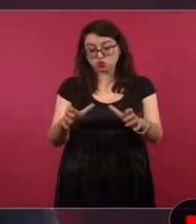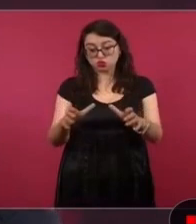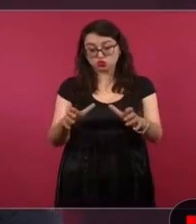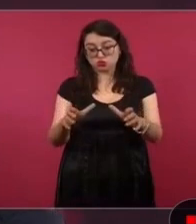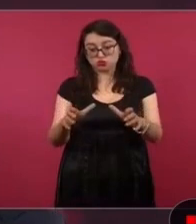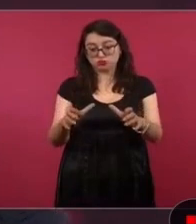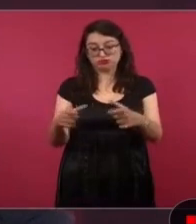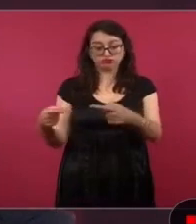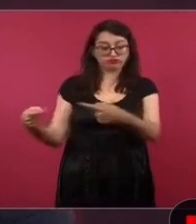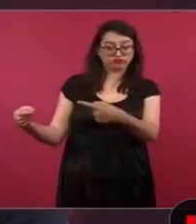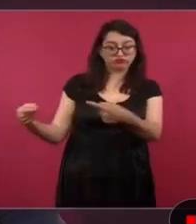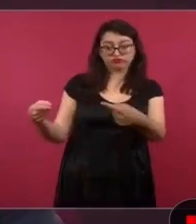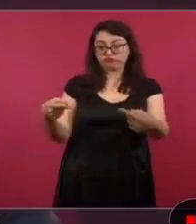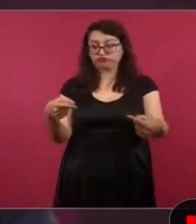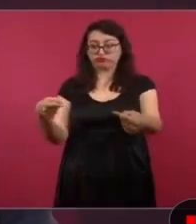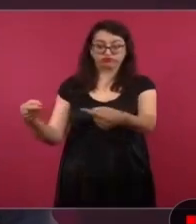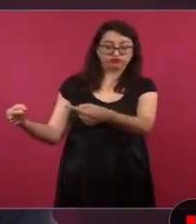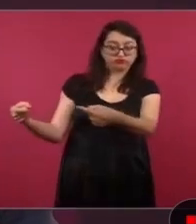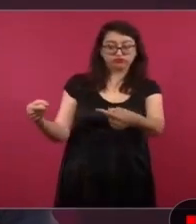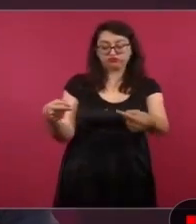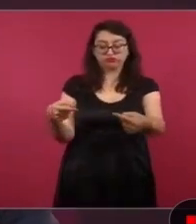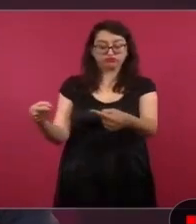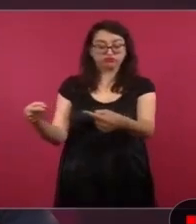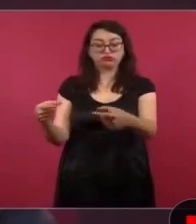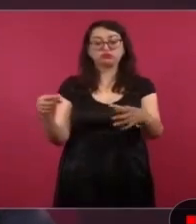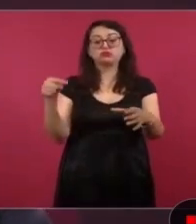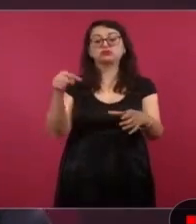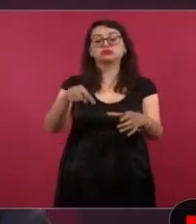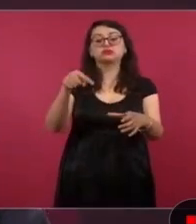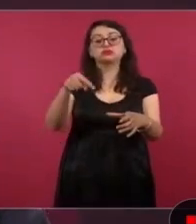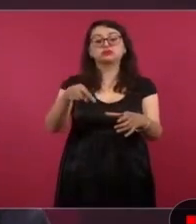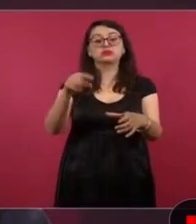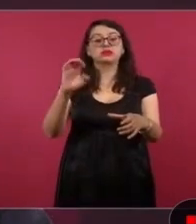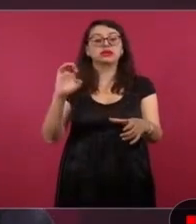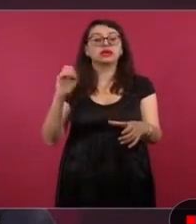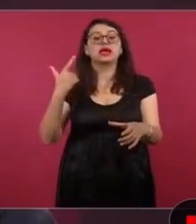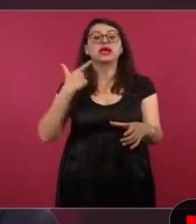encabeza el expresidente Correa.